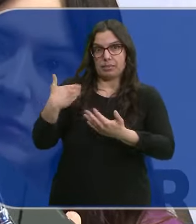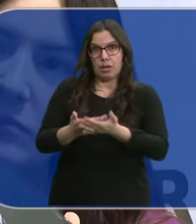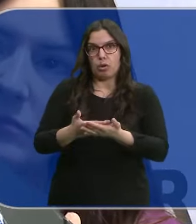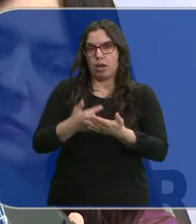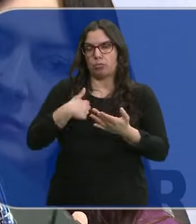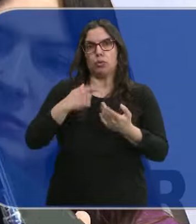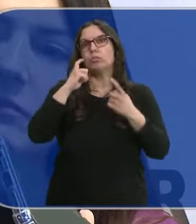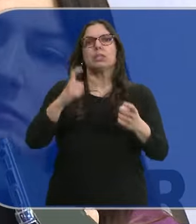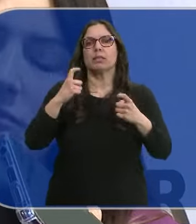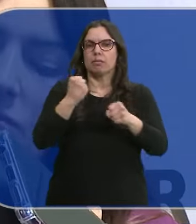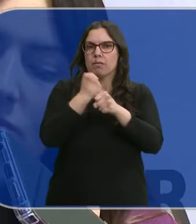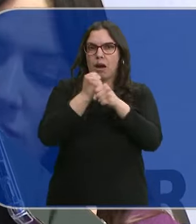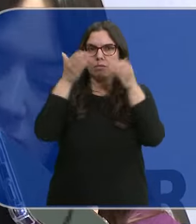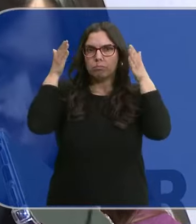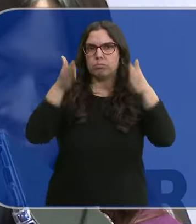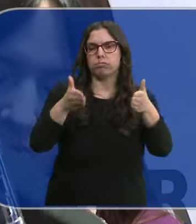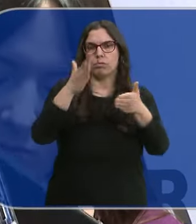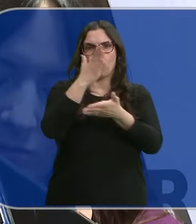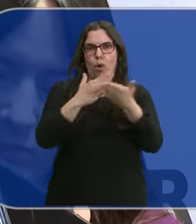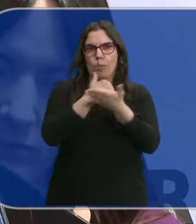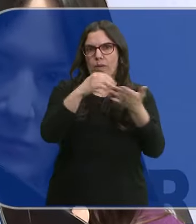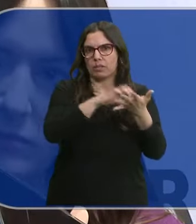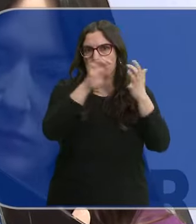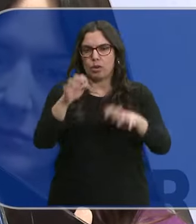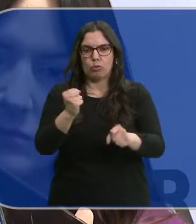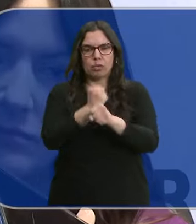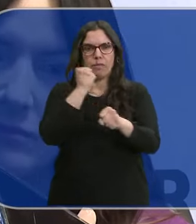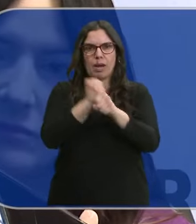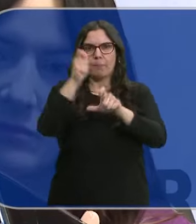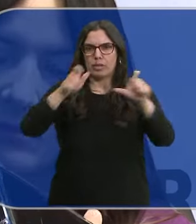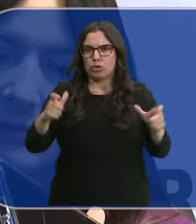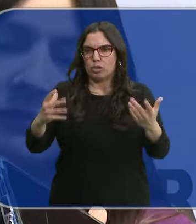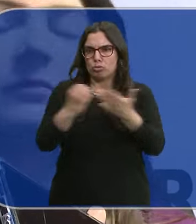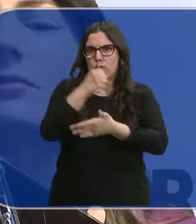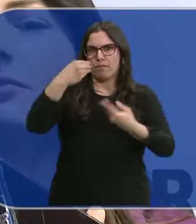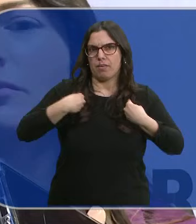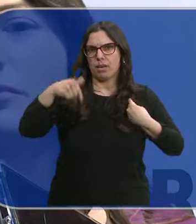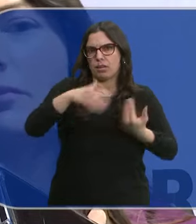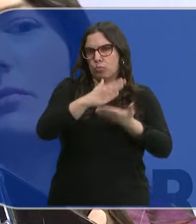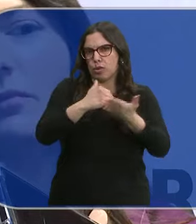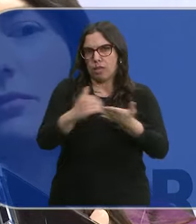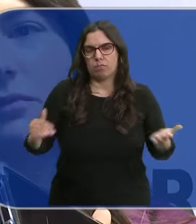a trabajar por la comunidad autónoma de Castilla y León, a trabajar por todos los ciudadanos de esta comunidad.